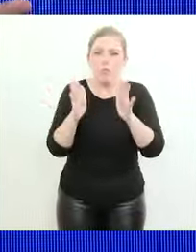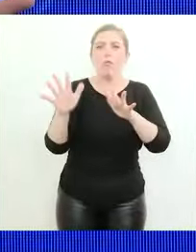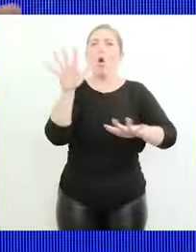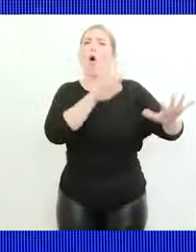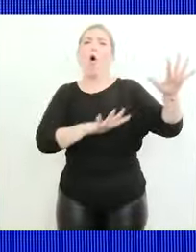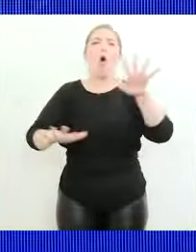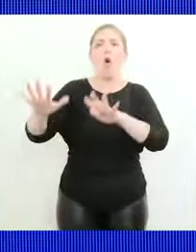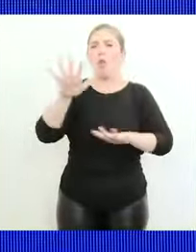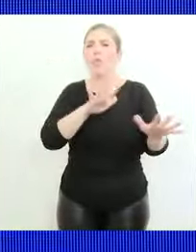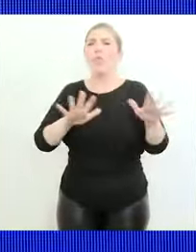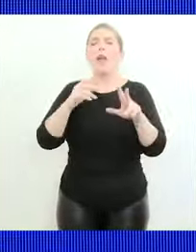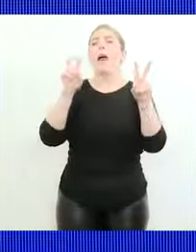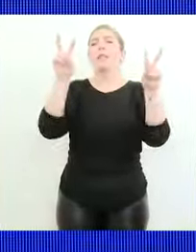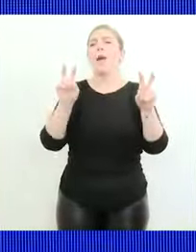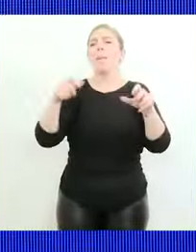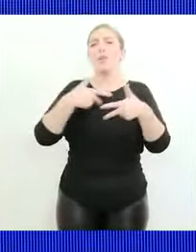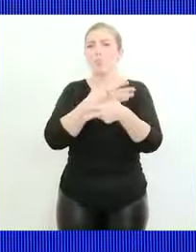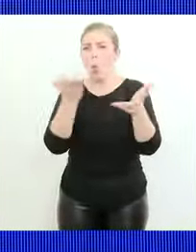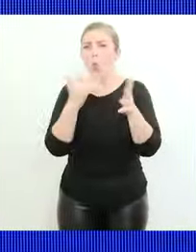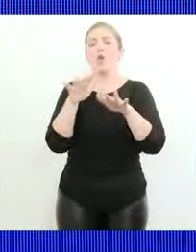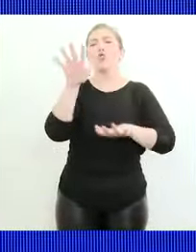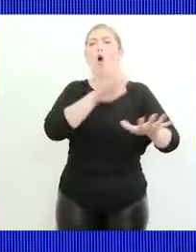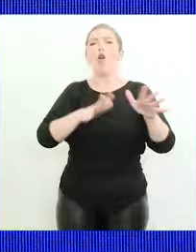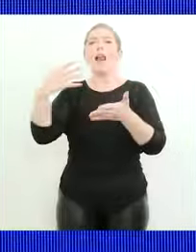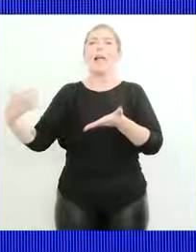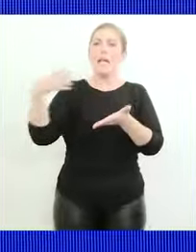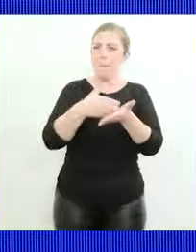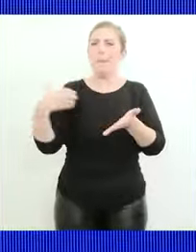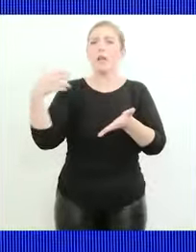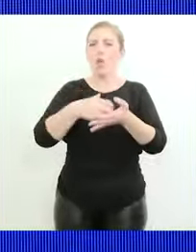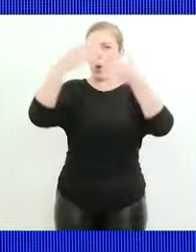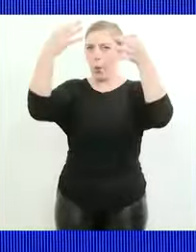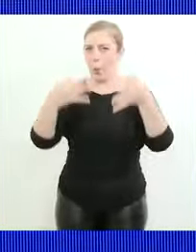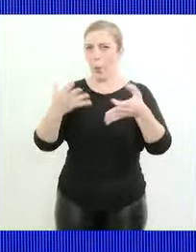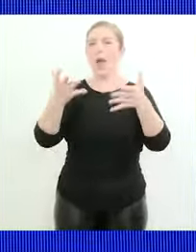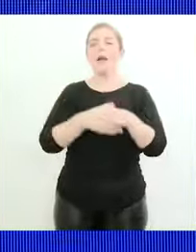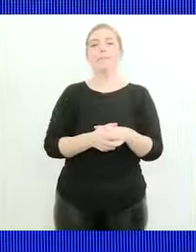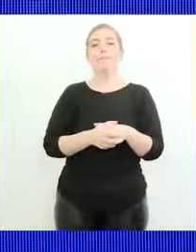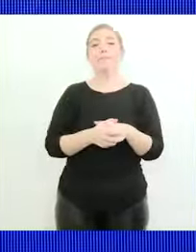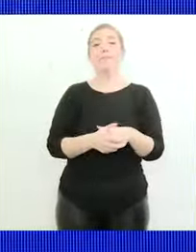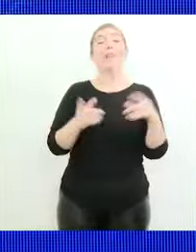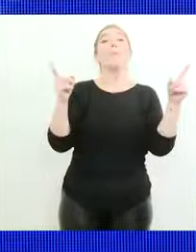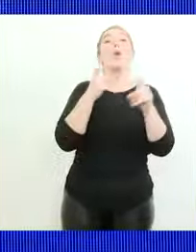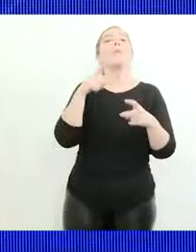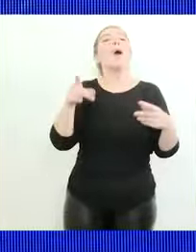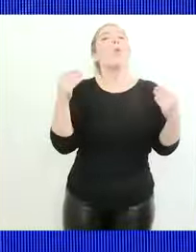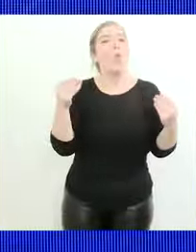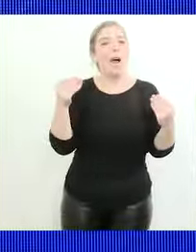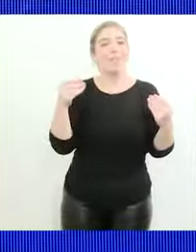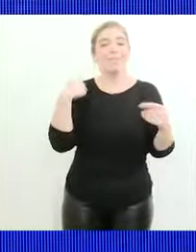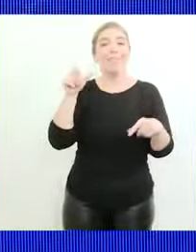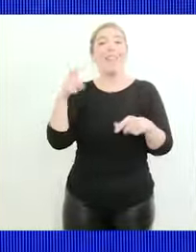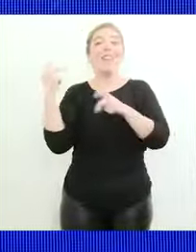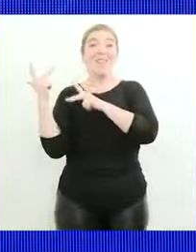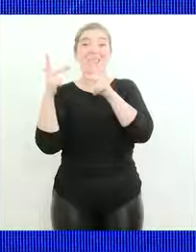cuentas públicas que se pongan a ordenar la inversión el problema problema es que esto de decir